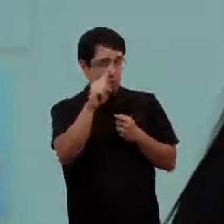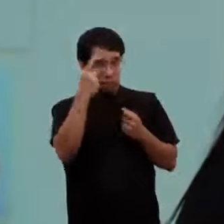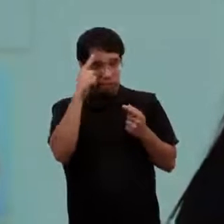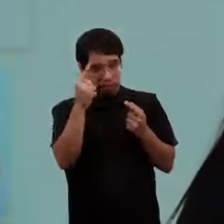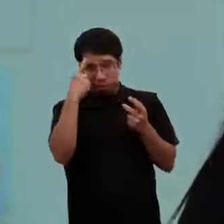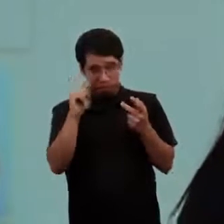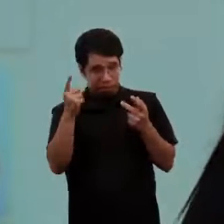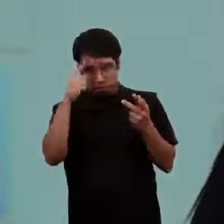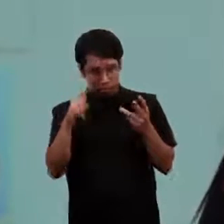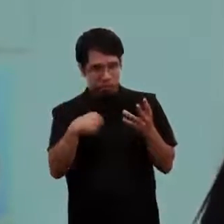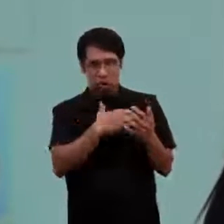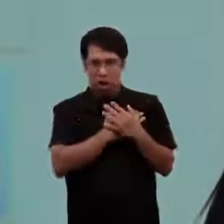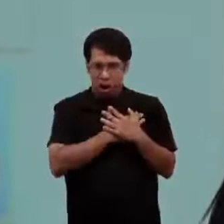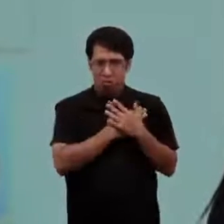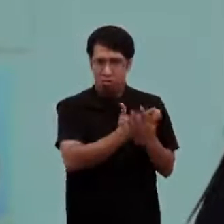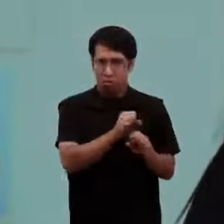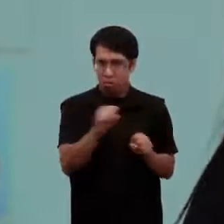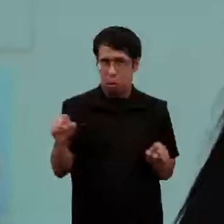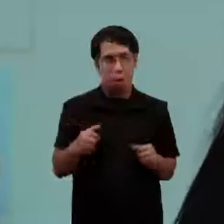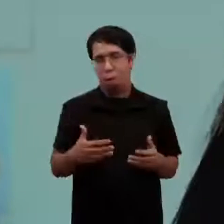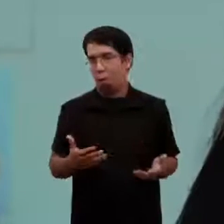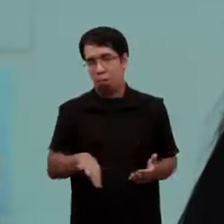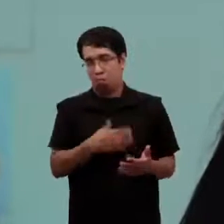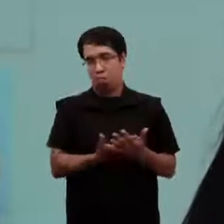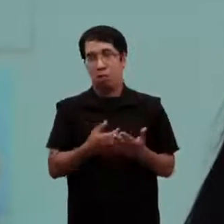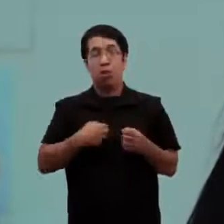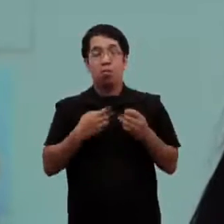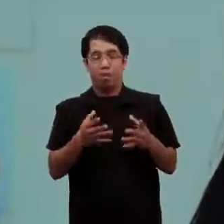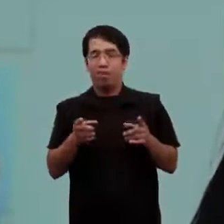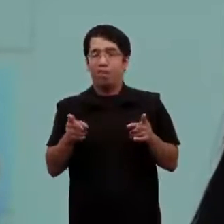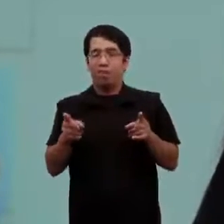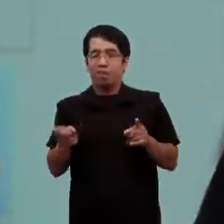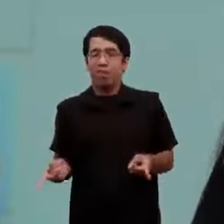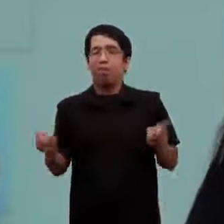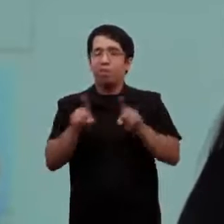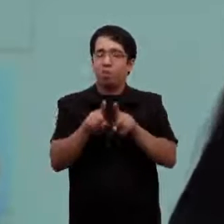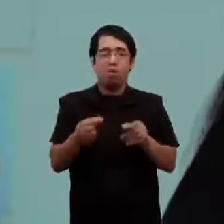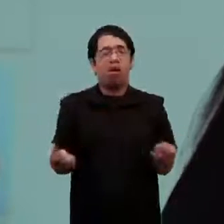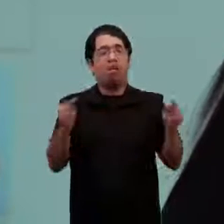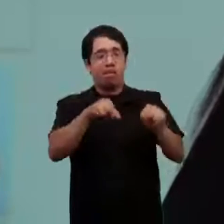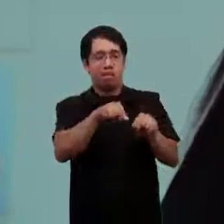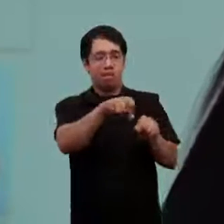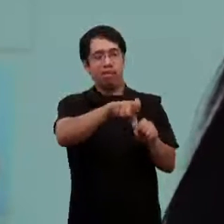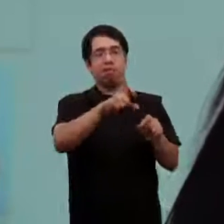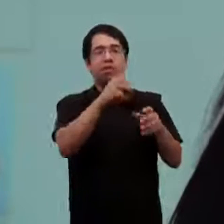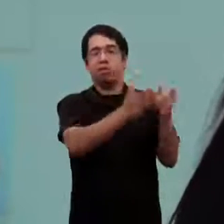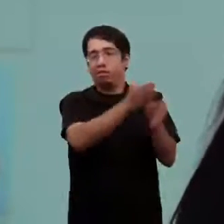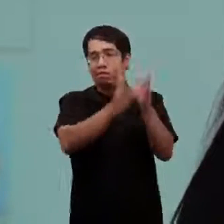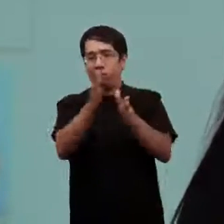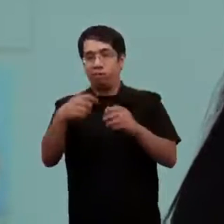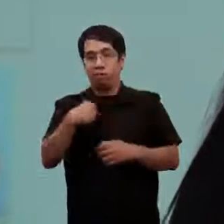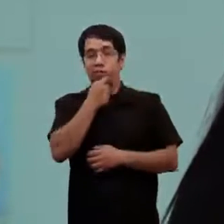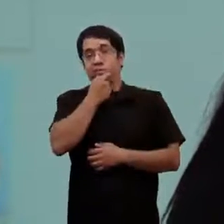supuesto que también eso yendo a la parte de rehabilitación es tan importante lo técnico porque a veces